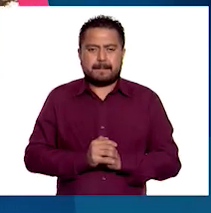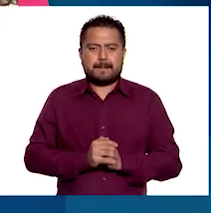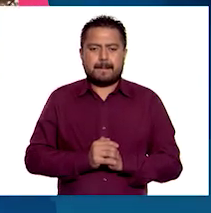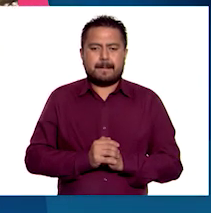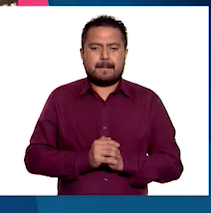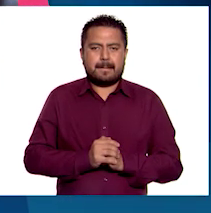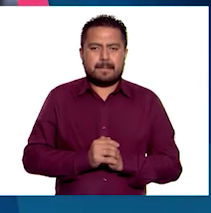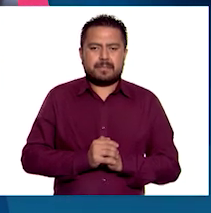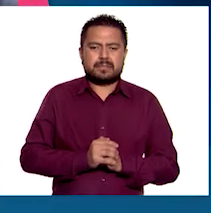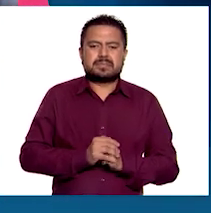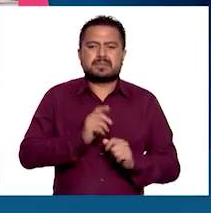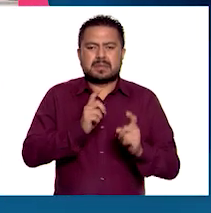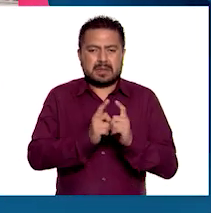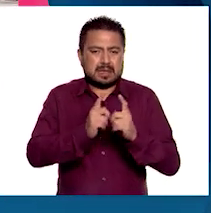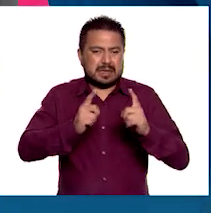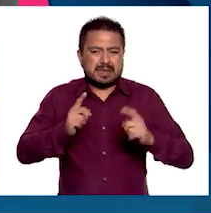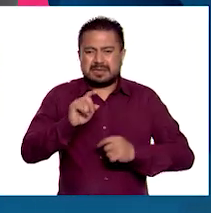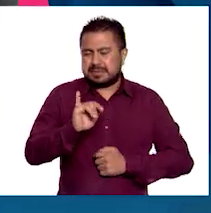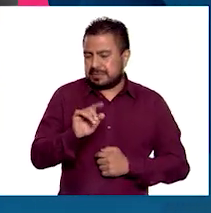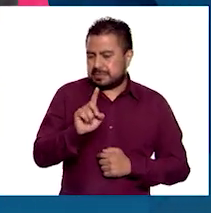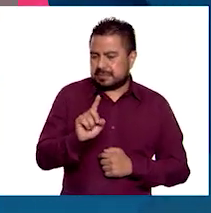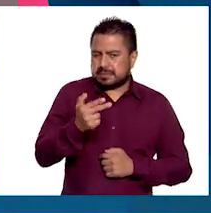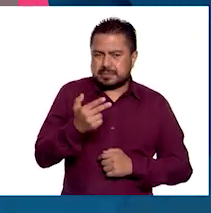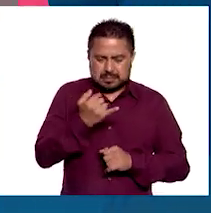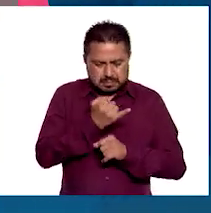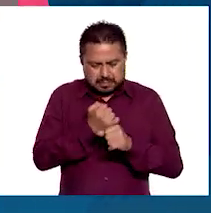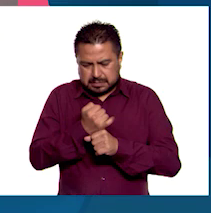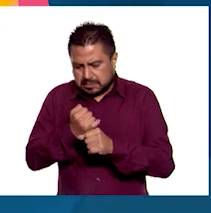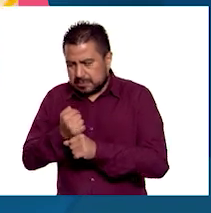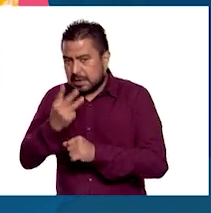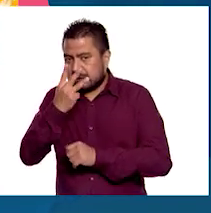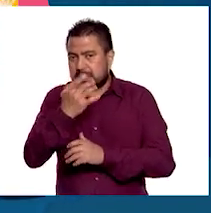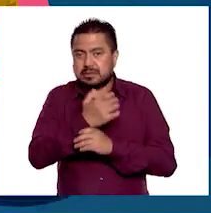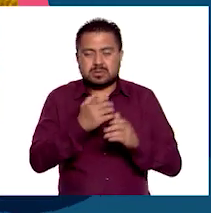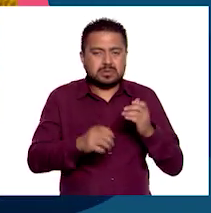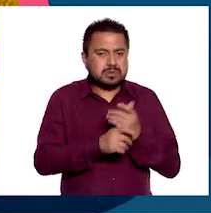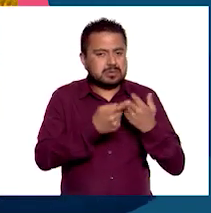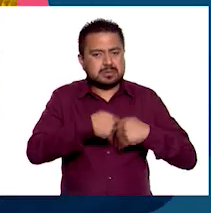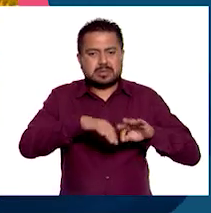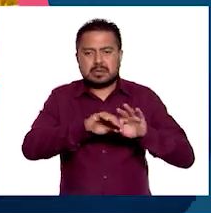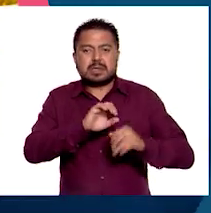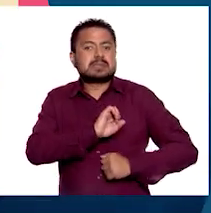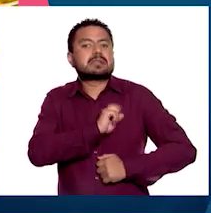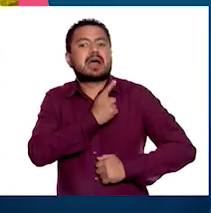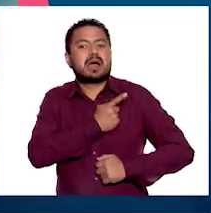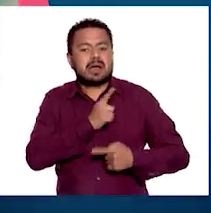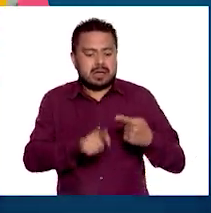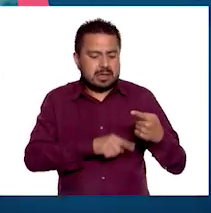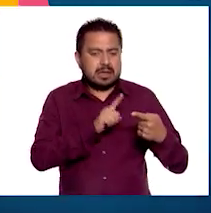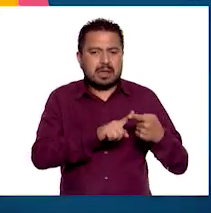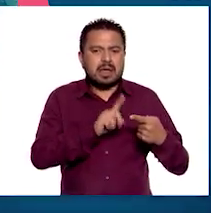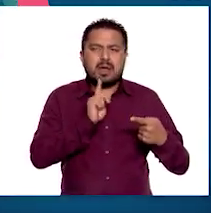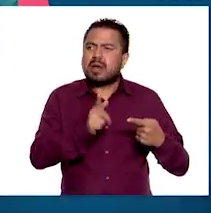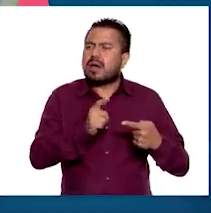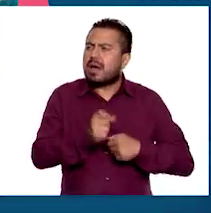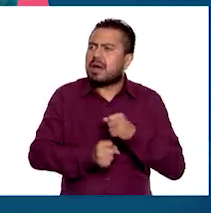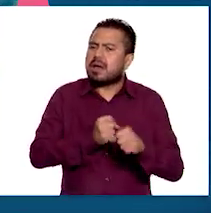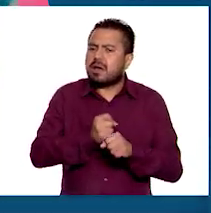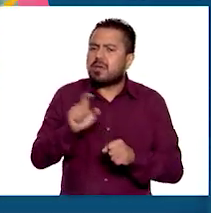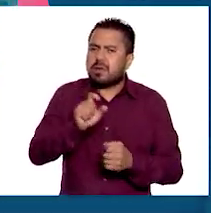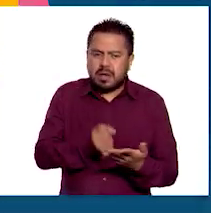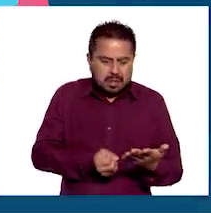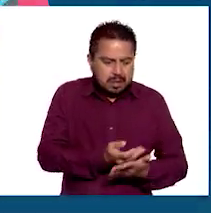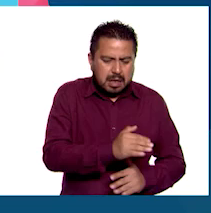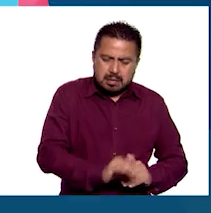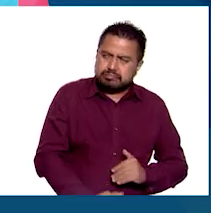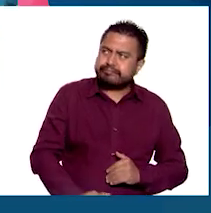El Índice de Desarrollo Humano evalúa tres aspectos. Salud. Mide la esperanza de vida al nacer.